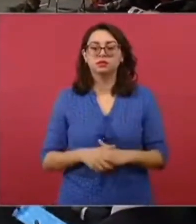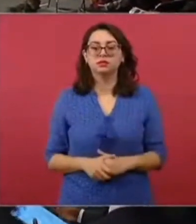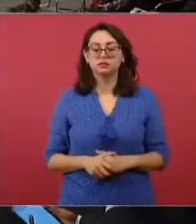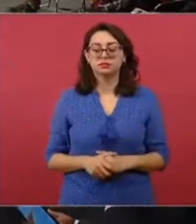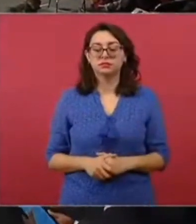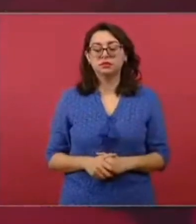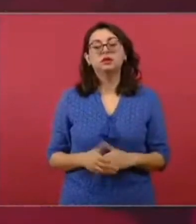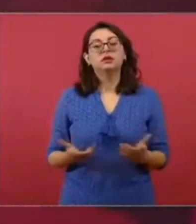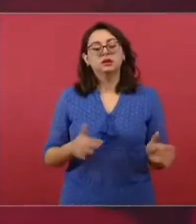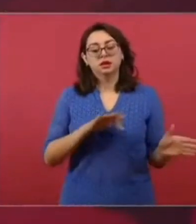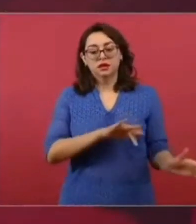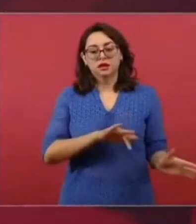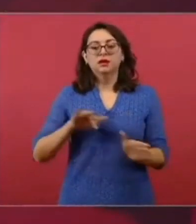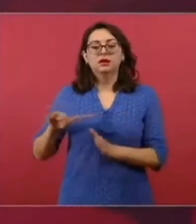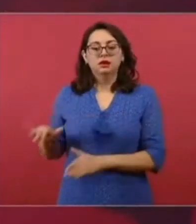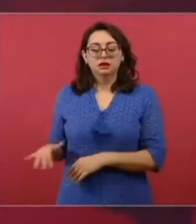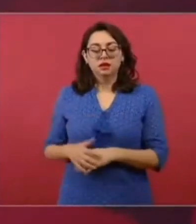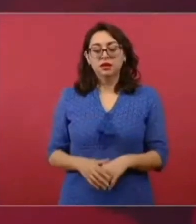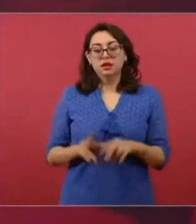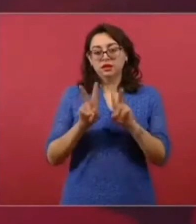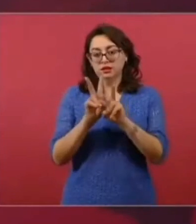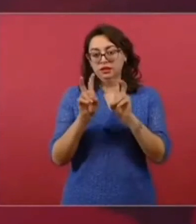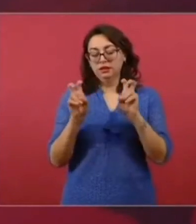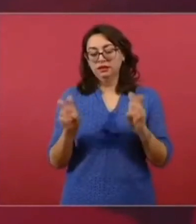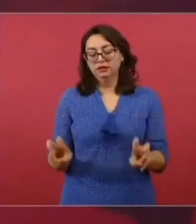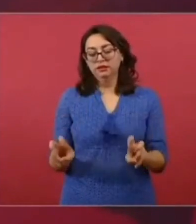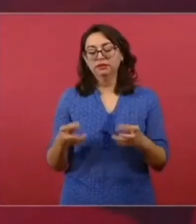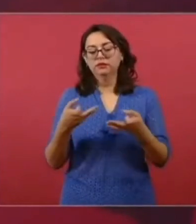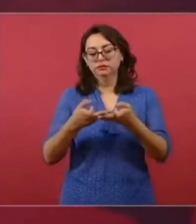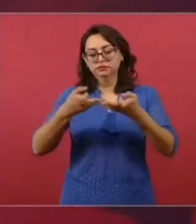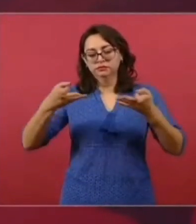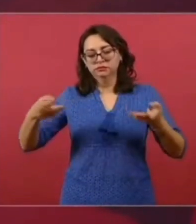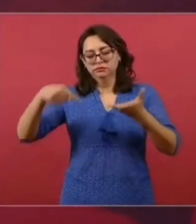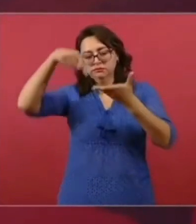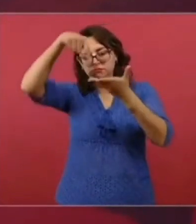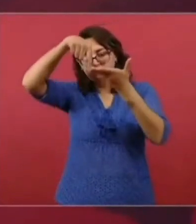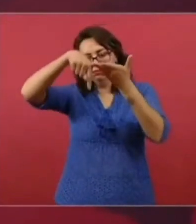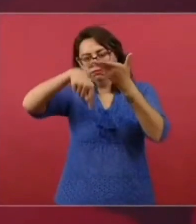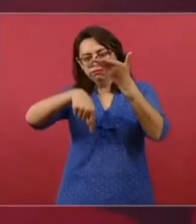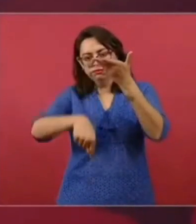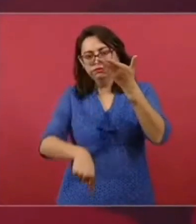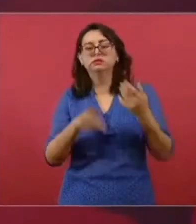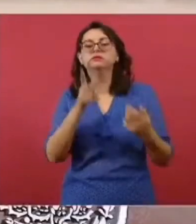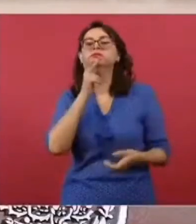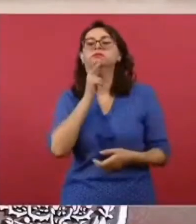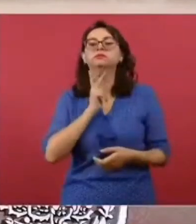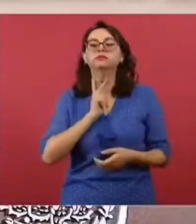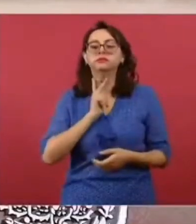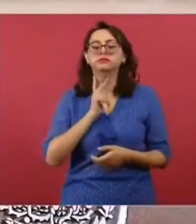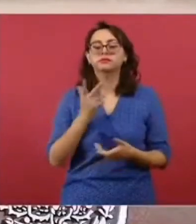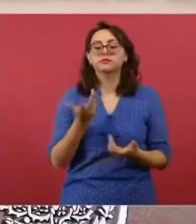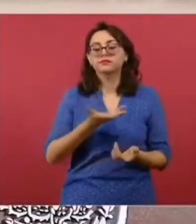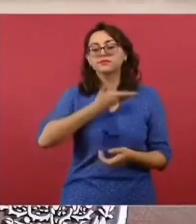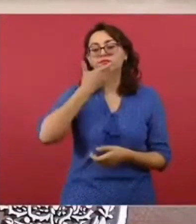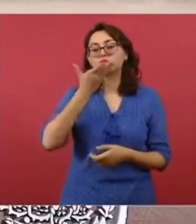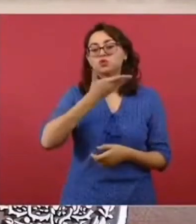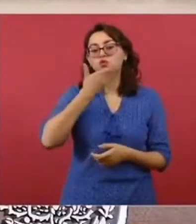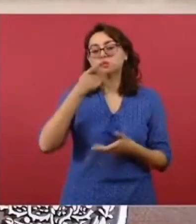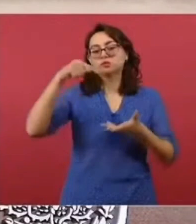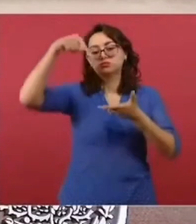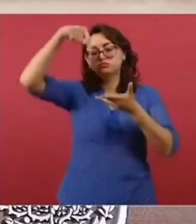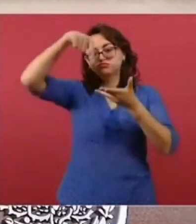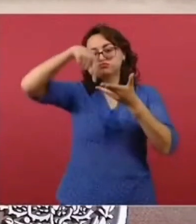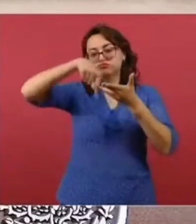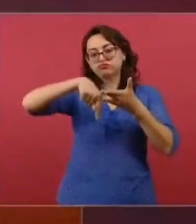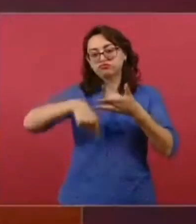caso del fracking, también es instrucción por parte de nuestro presidente que no haya fracking, y entonces la instrucción